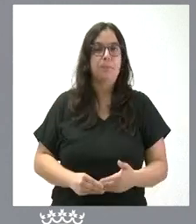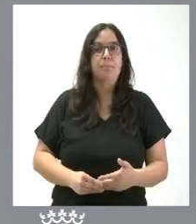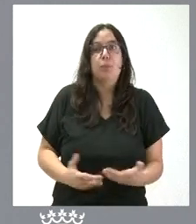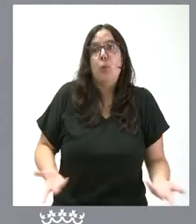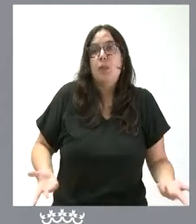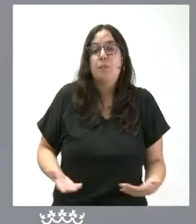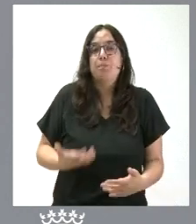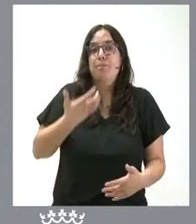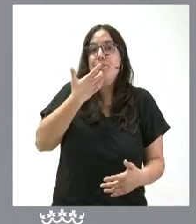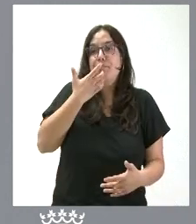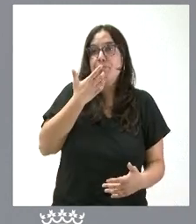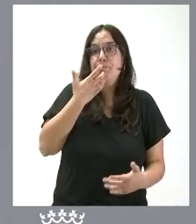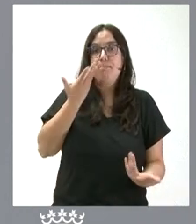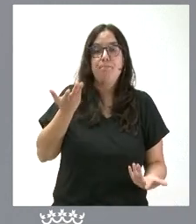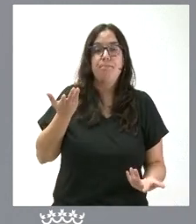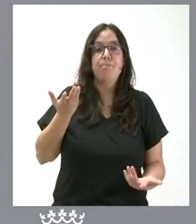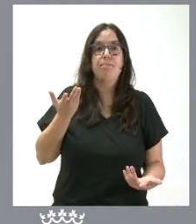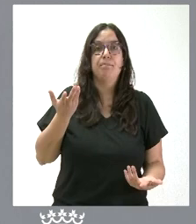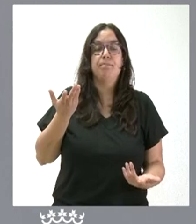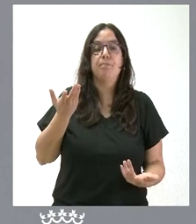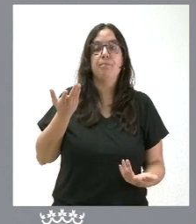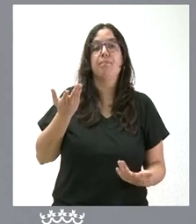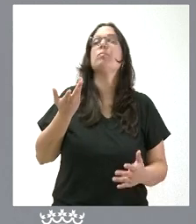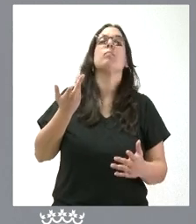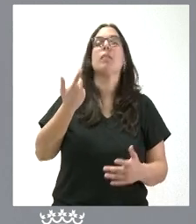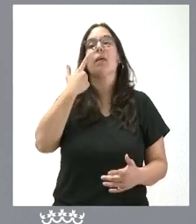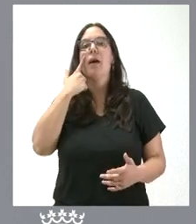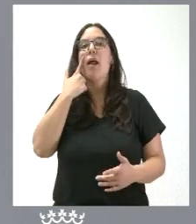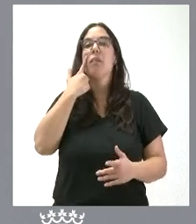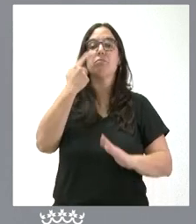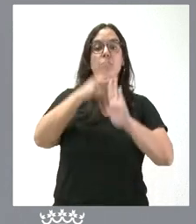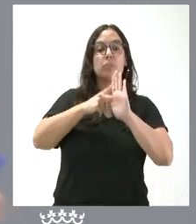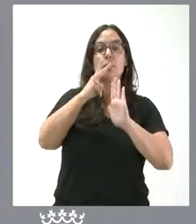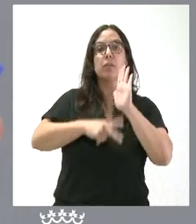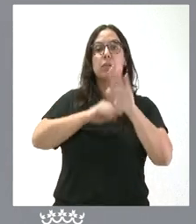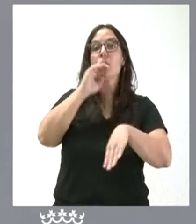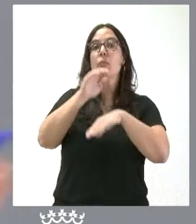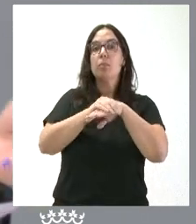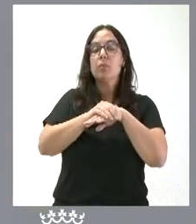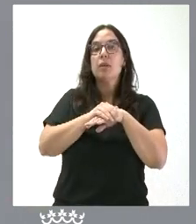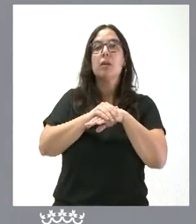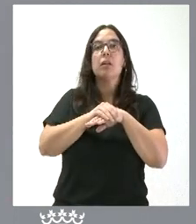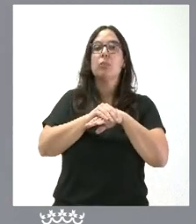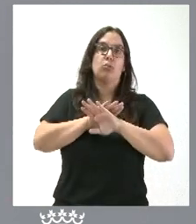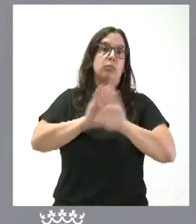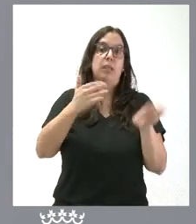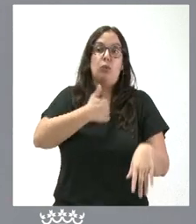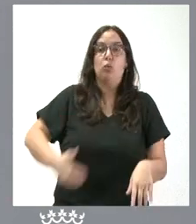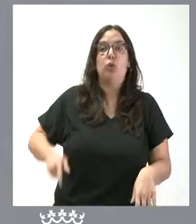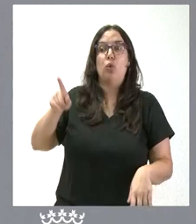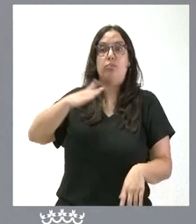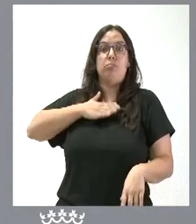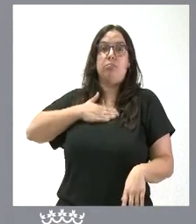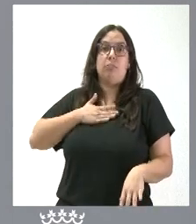la medida en que las hay, nosotros tenemos que estar vigilantes que se cumplan, pero, en la medida en que se cumplan, pues, el propietario de los bienes es el que es